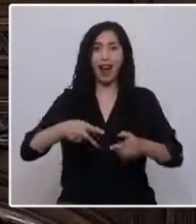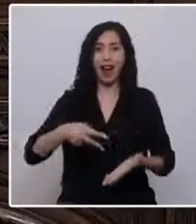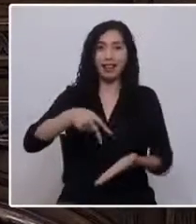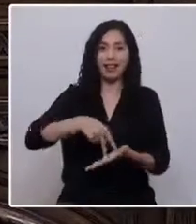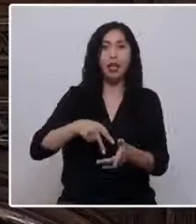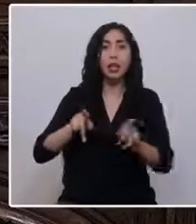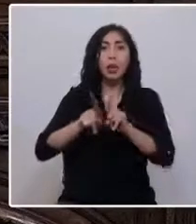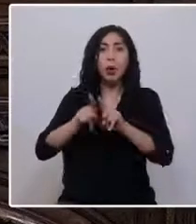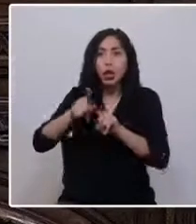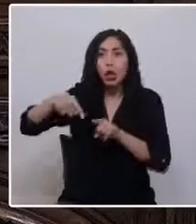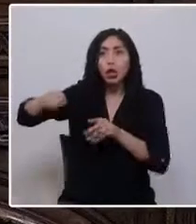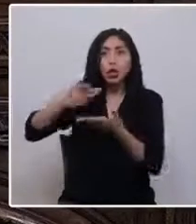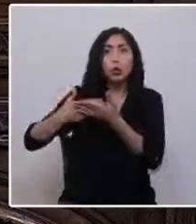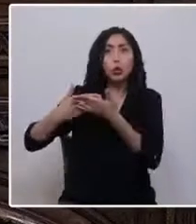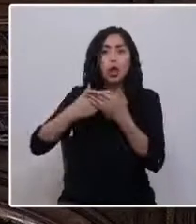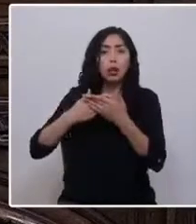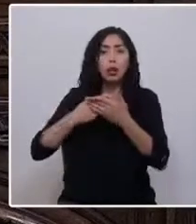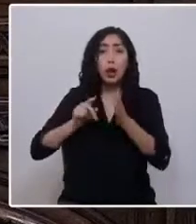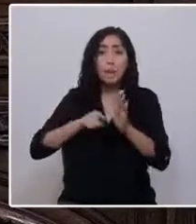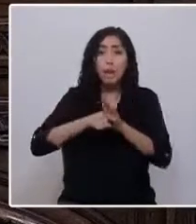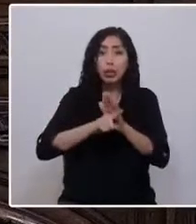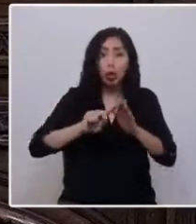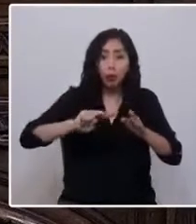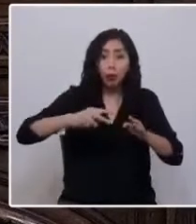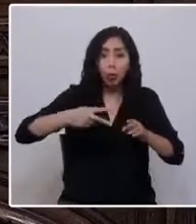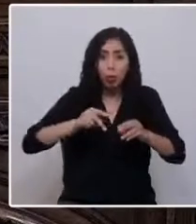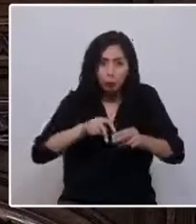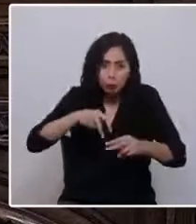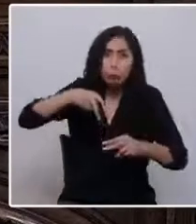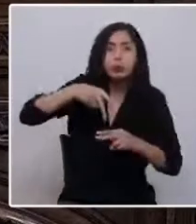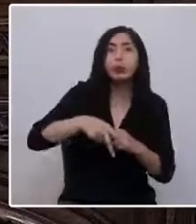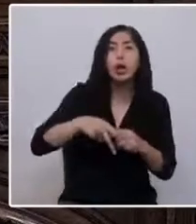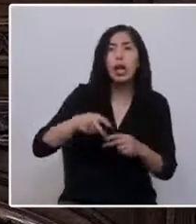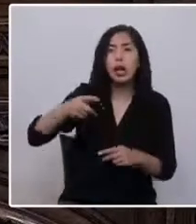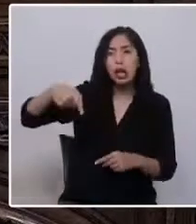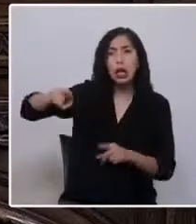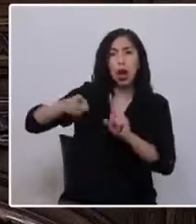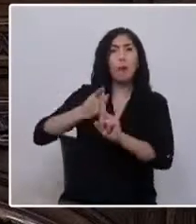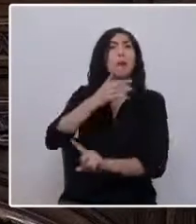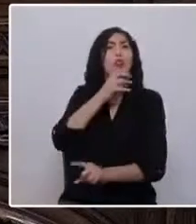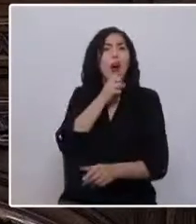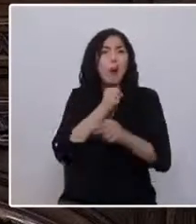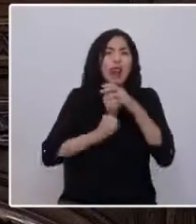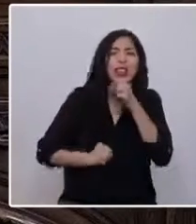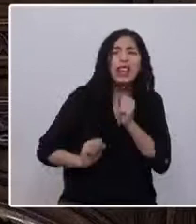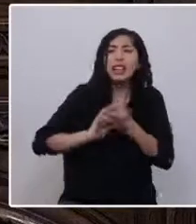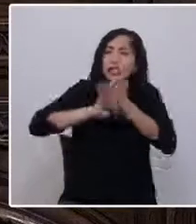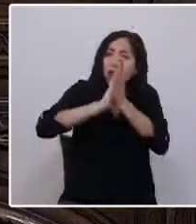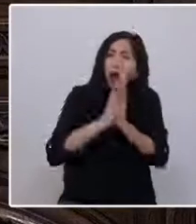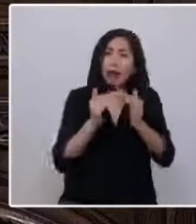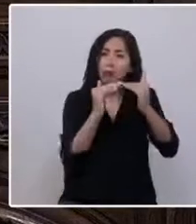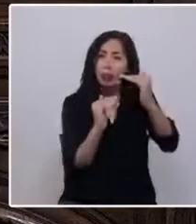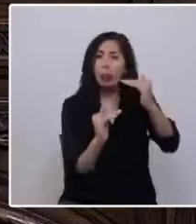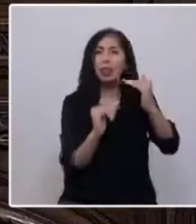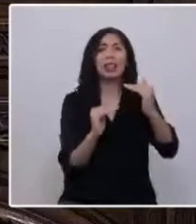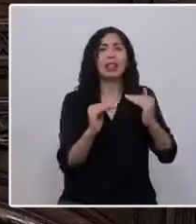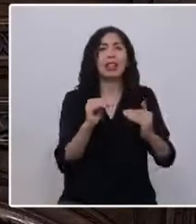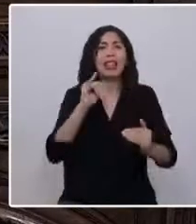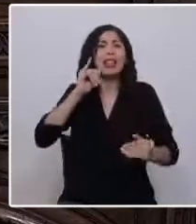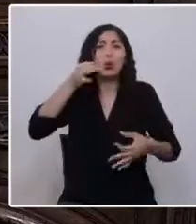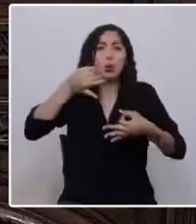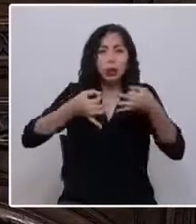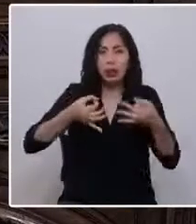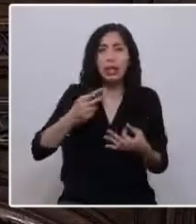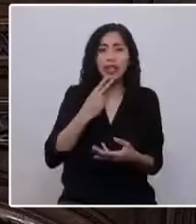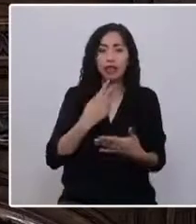torniquetes, son los primeros en resentir toda la inequidad e injusticia que estamos viviendo. He visto cómo en cada